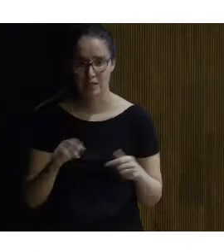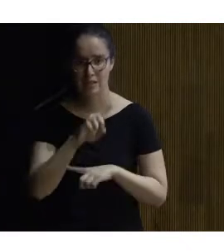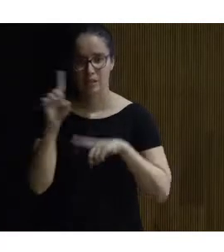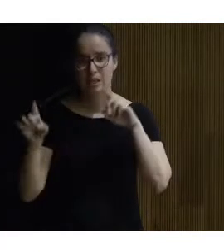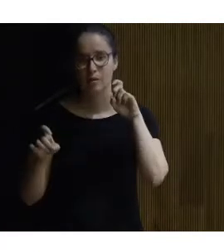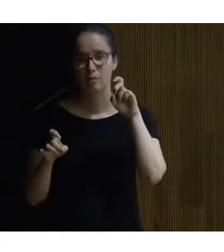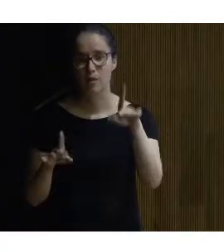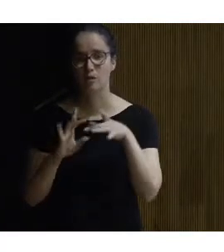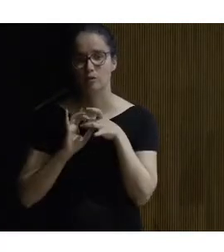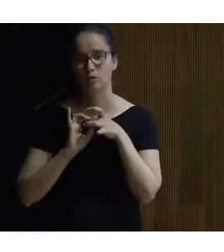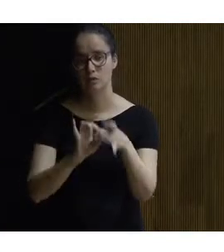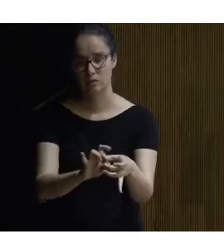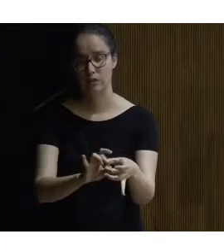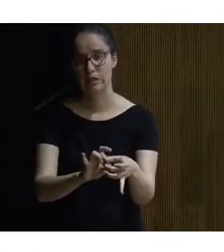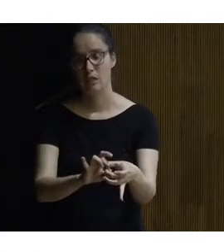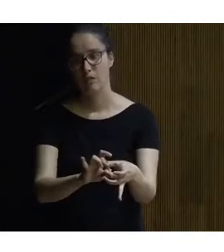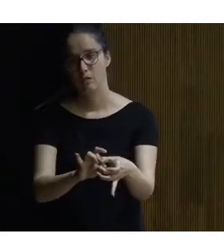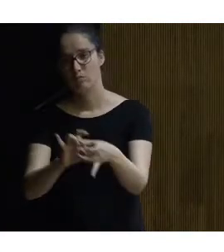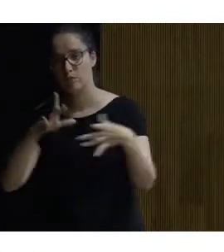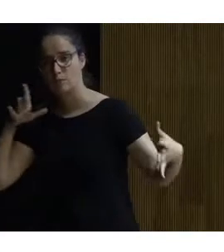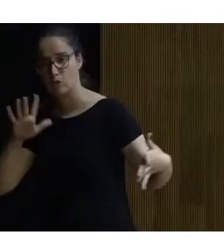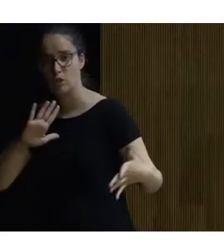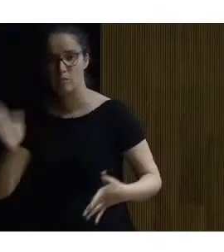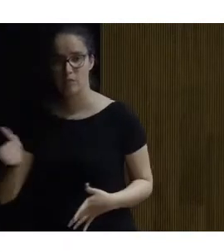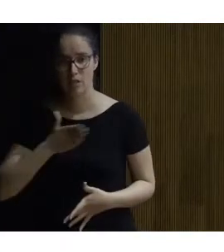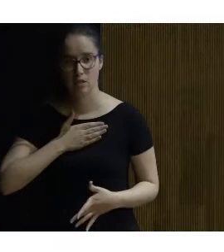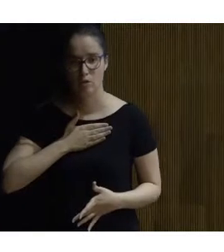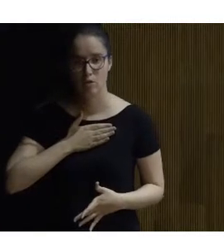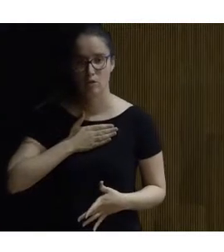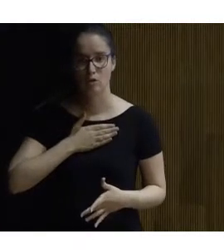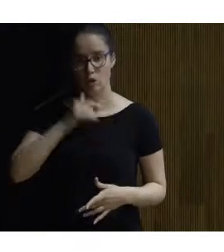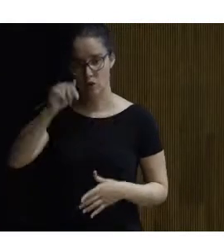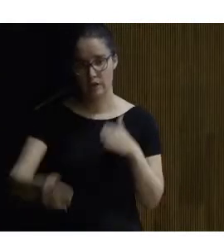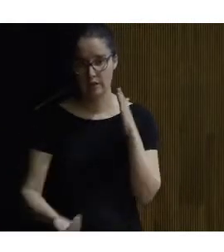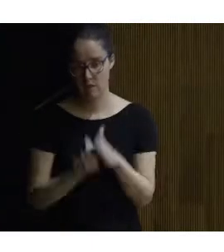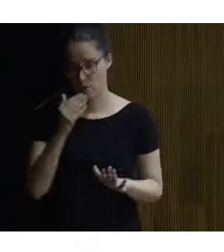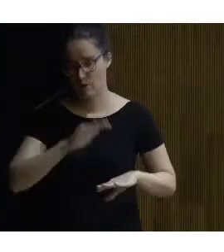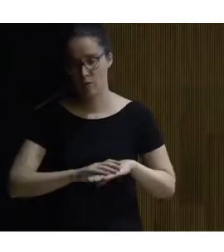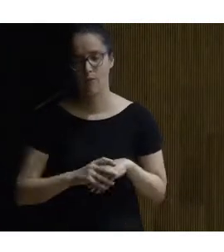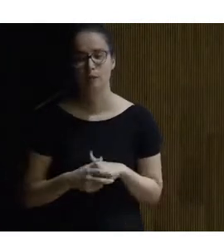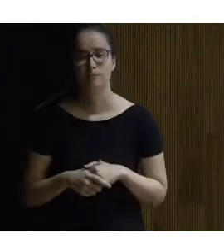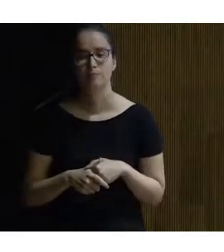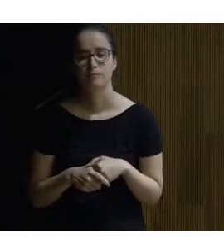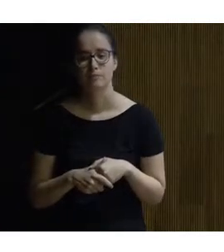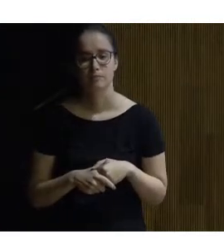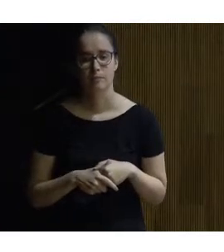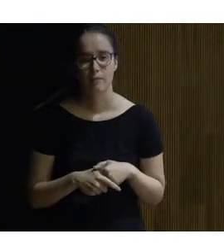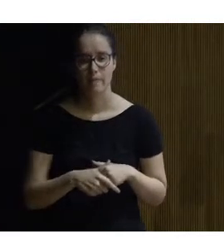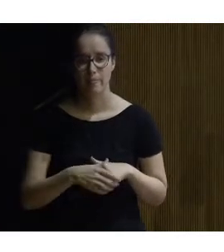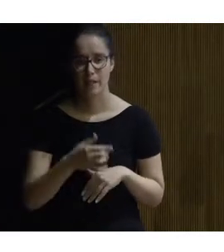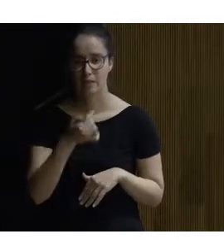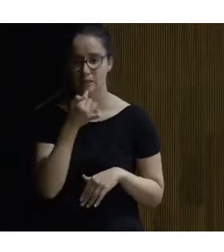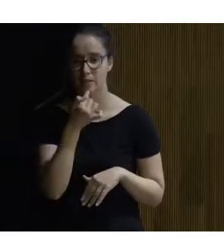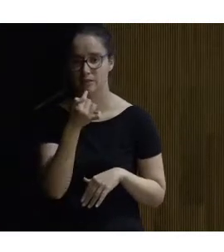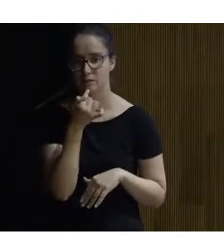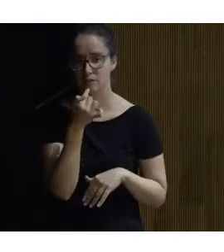tiene que ver y no tiene que ver con el patrimonio o sea con la sesión de hoy se comentaron se